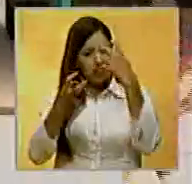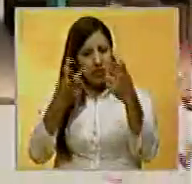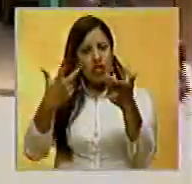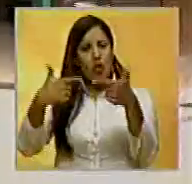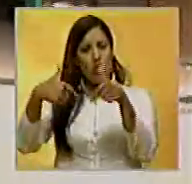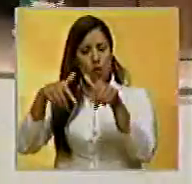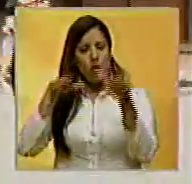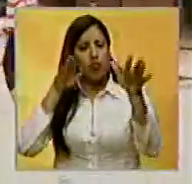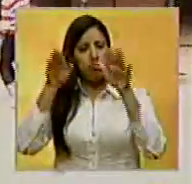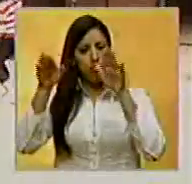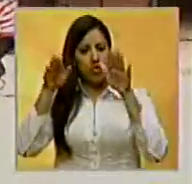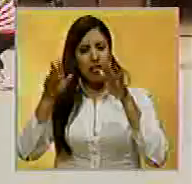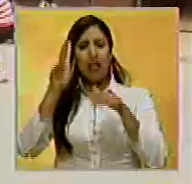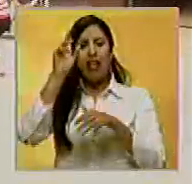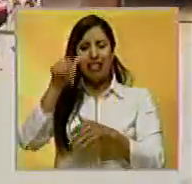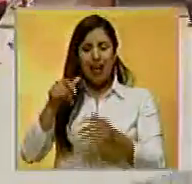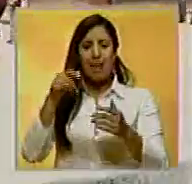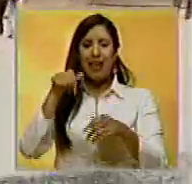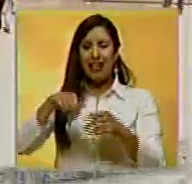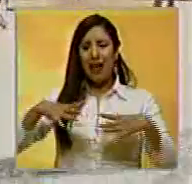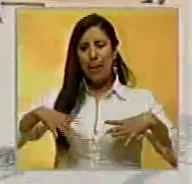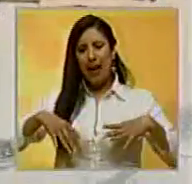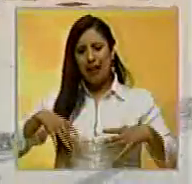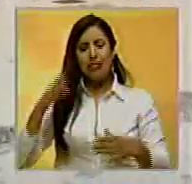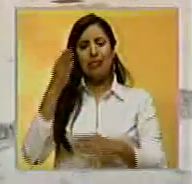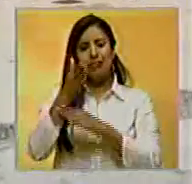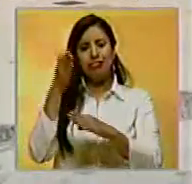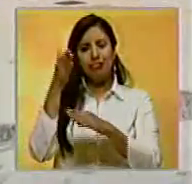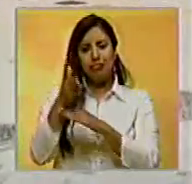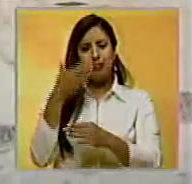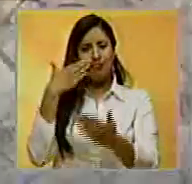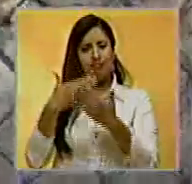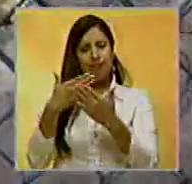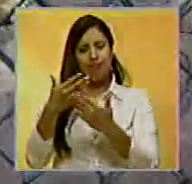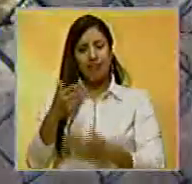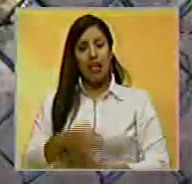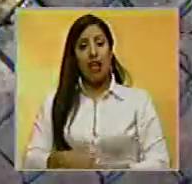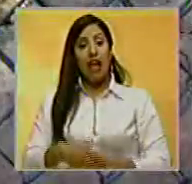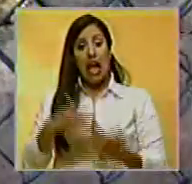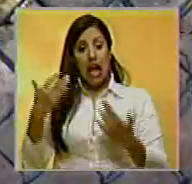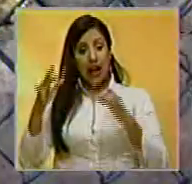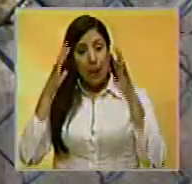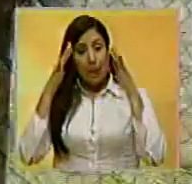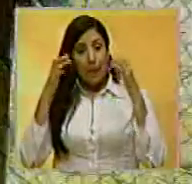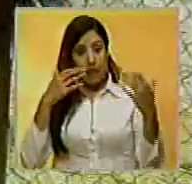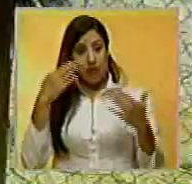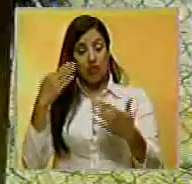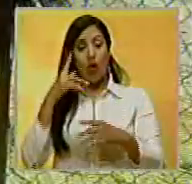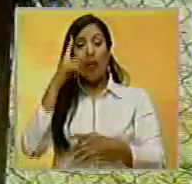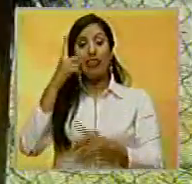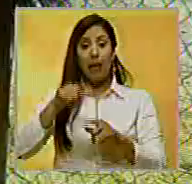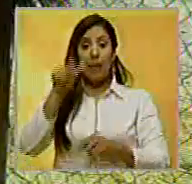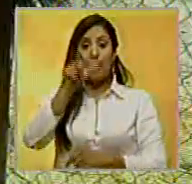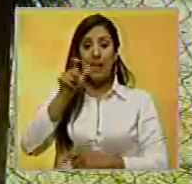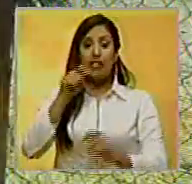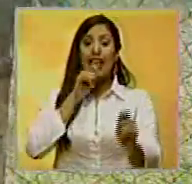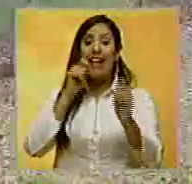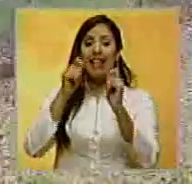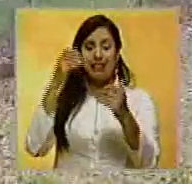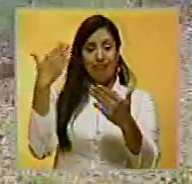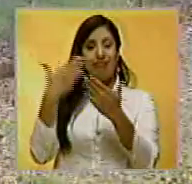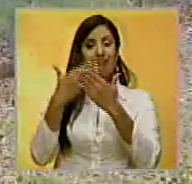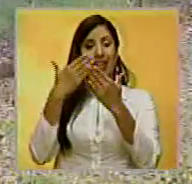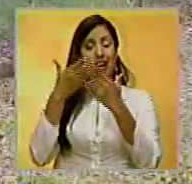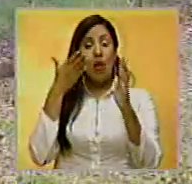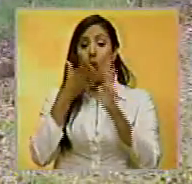residentes y turistas, sobre todo en esta época de vacaciones escolares. Tanto los especialistas como las personas entrevistadas coinciden